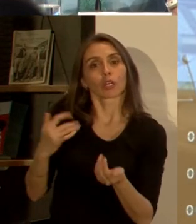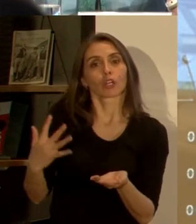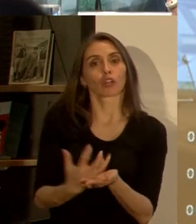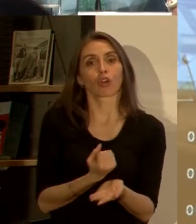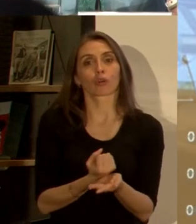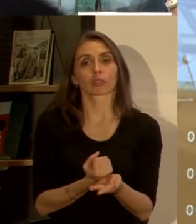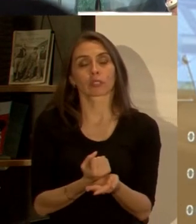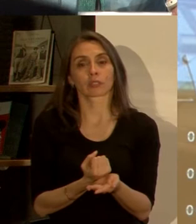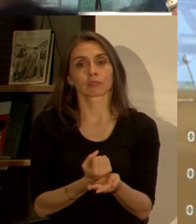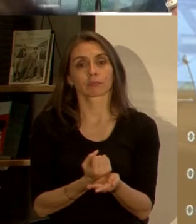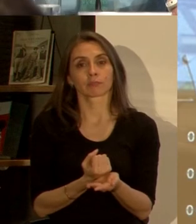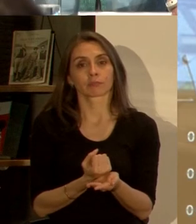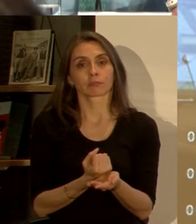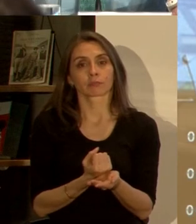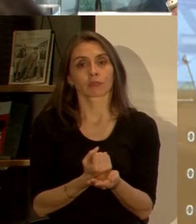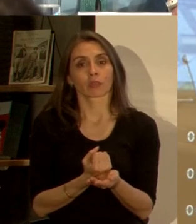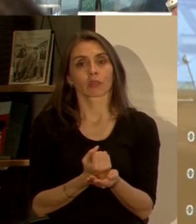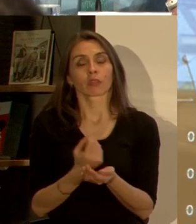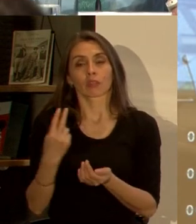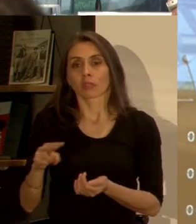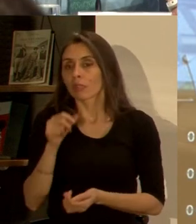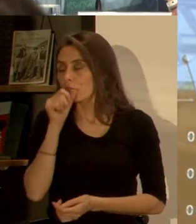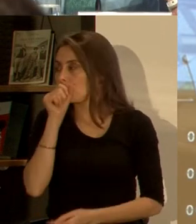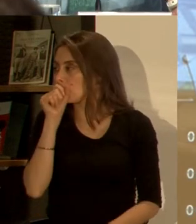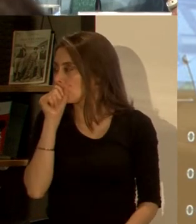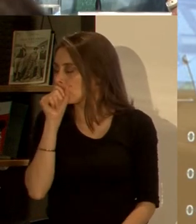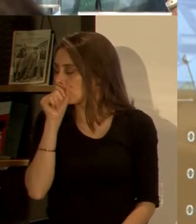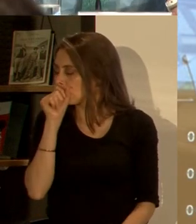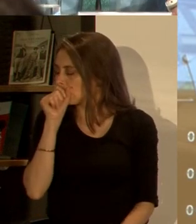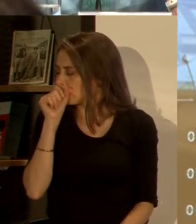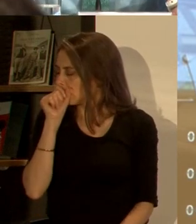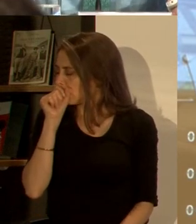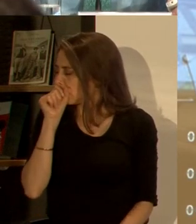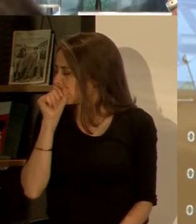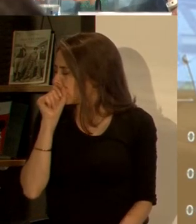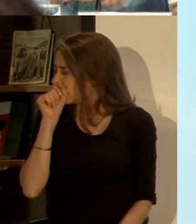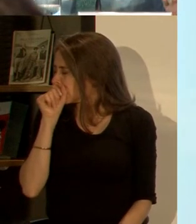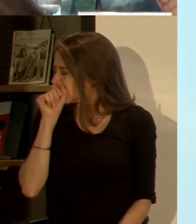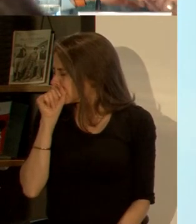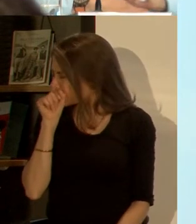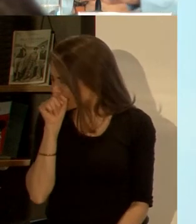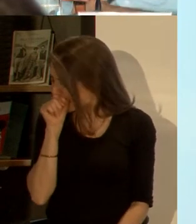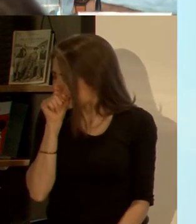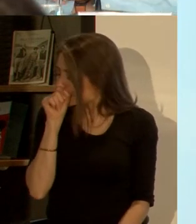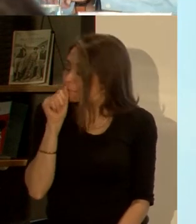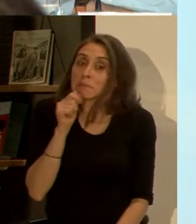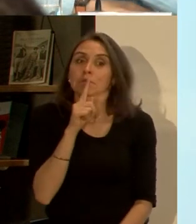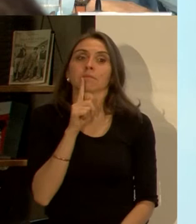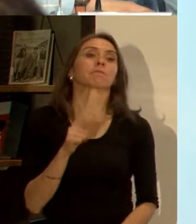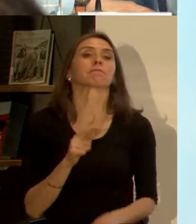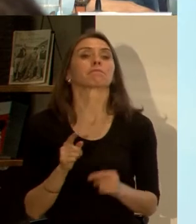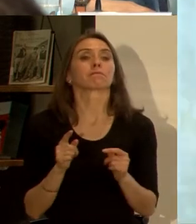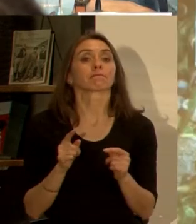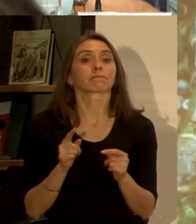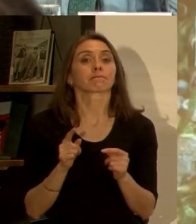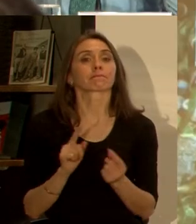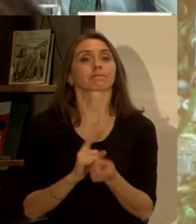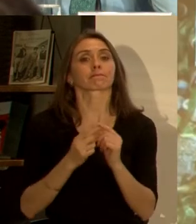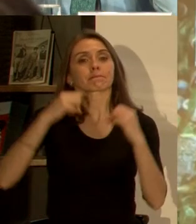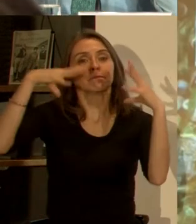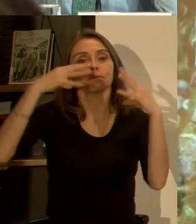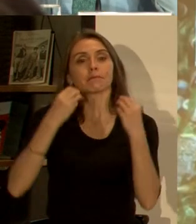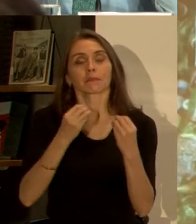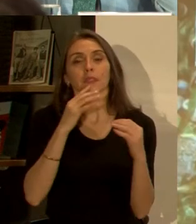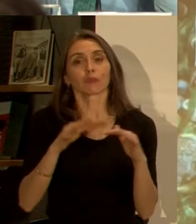generación distribuida, generación local, uso eficiente de la energía y transformación de las edificaciones para hacerlas eficientes.